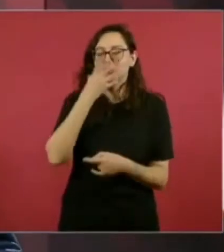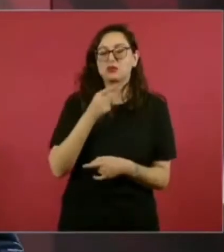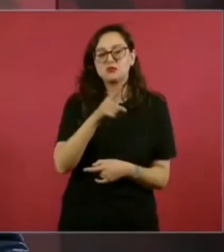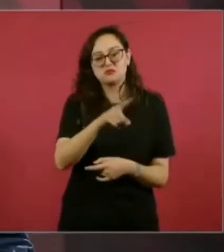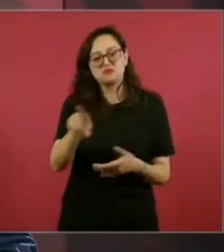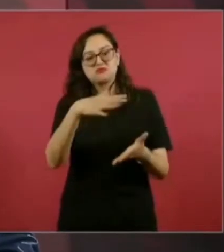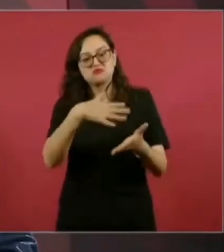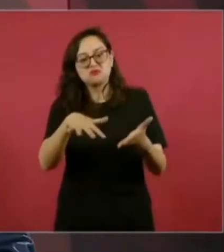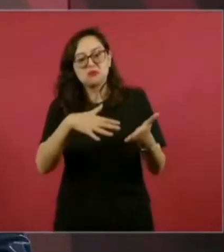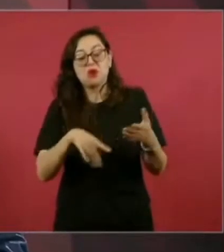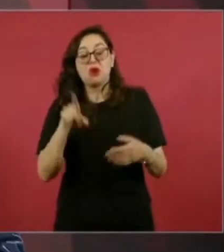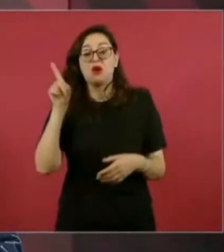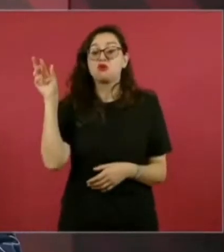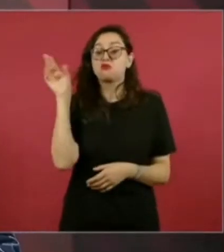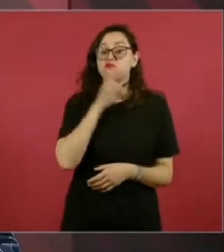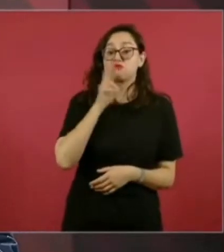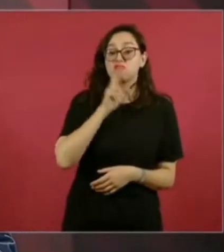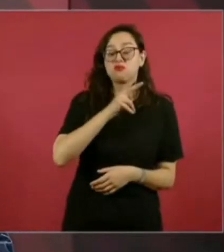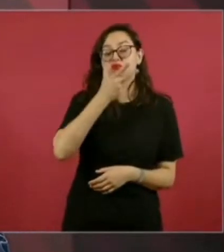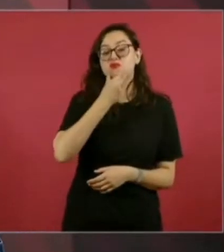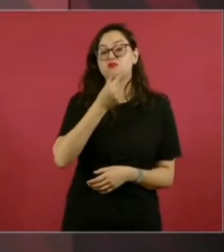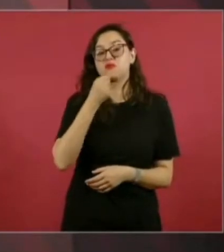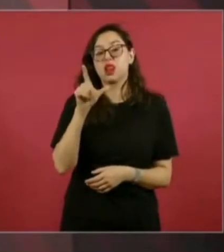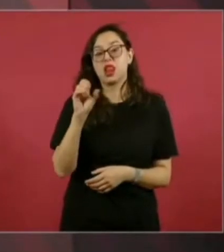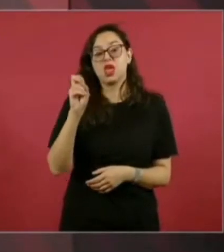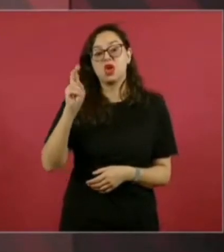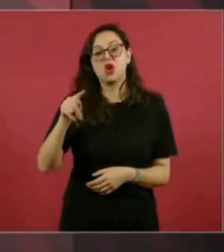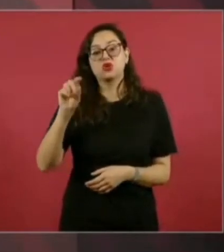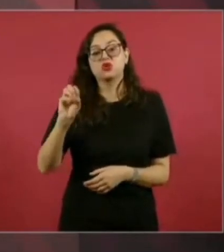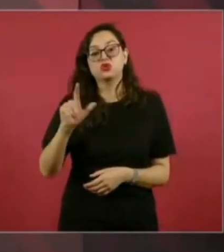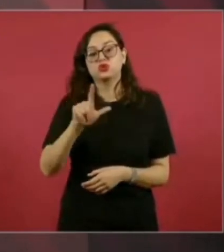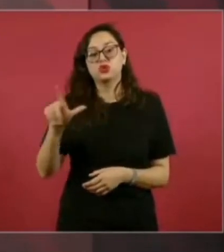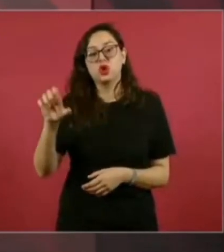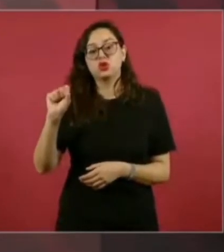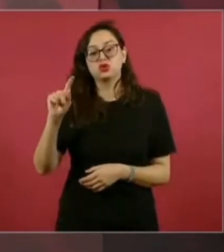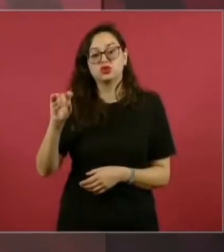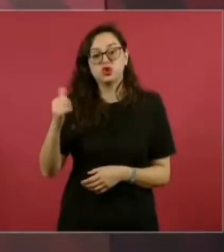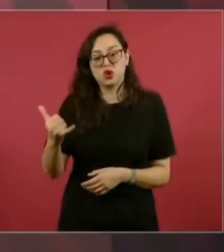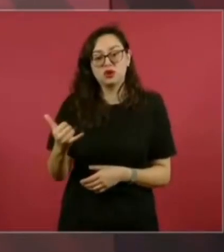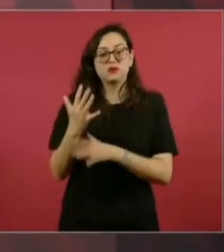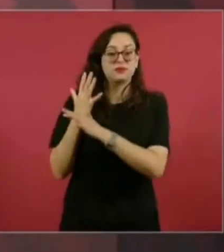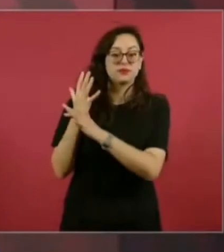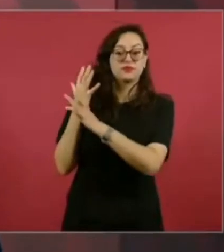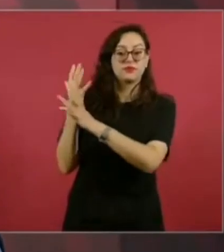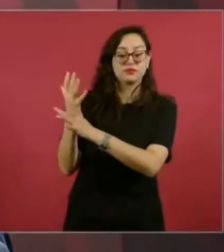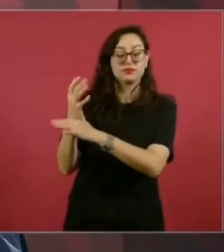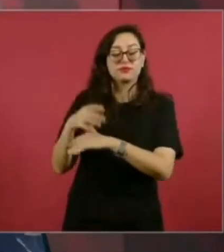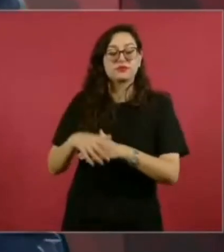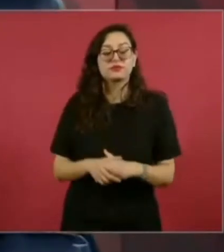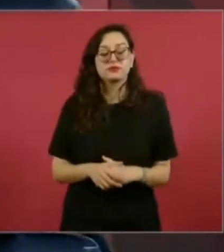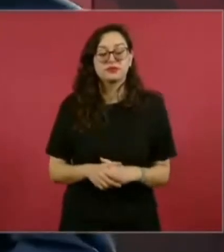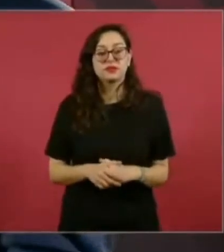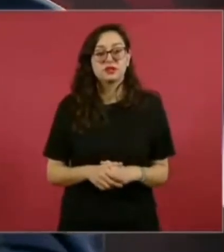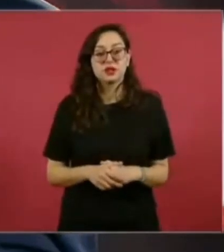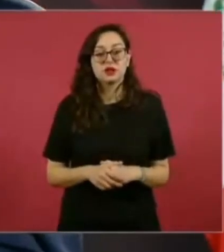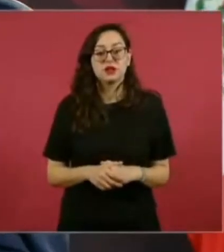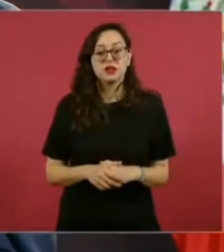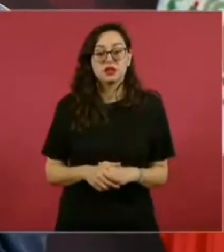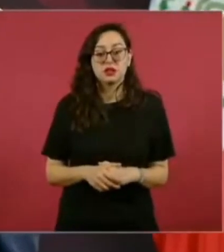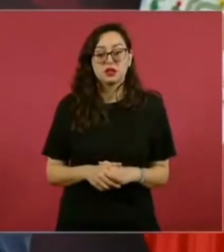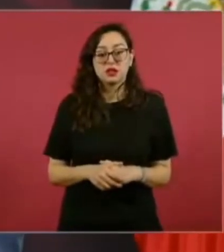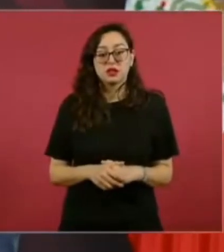León Tolstoy, que incluso pertenecía